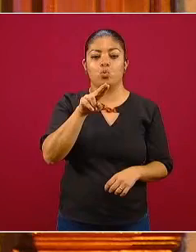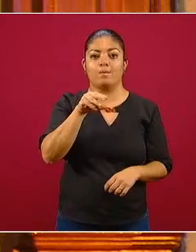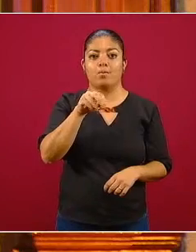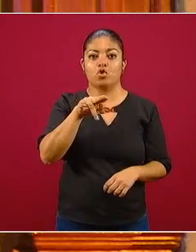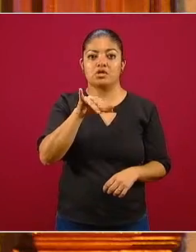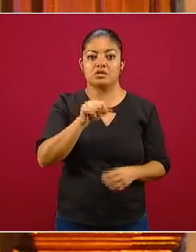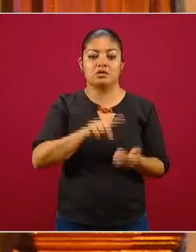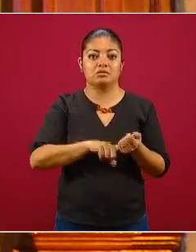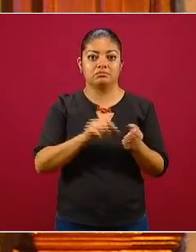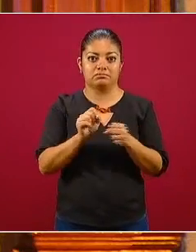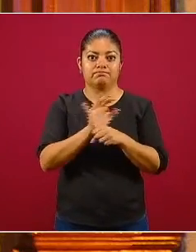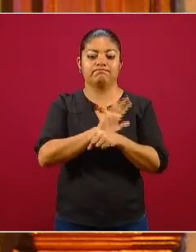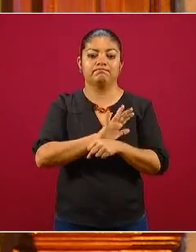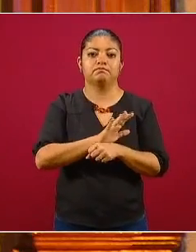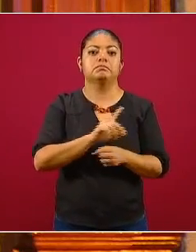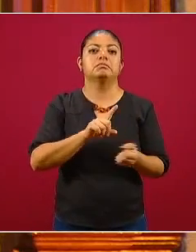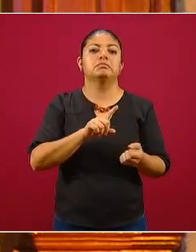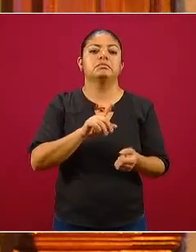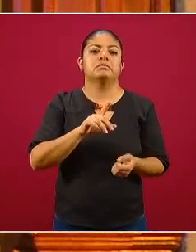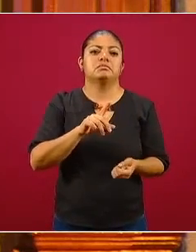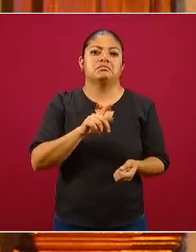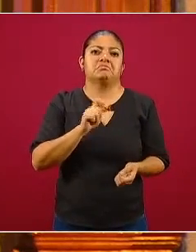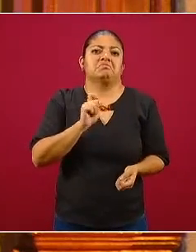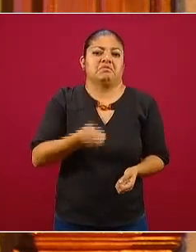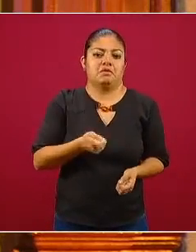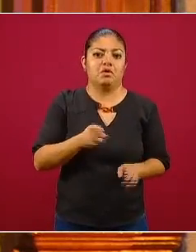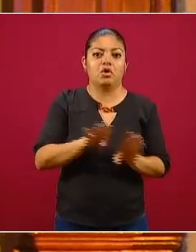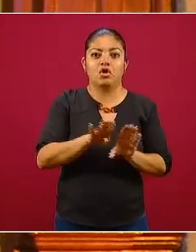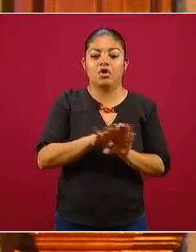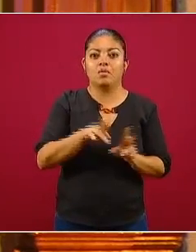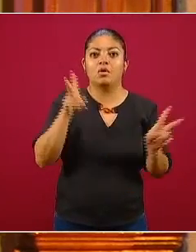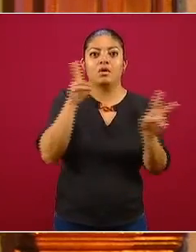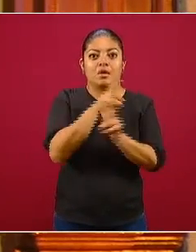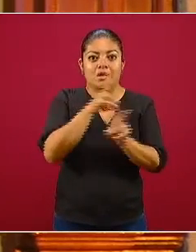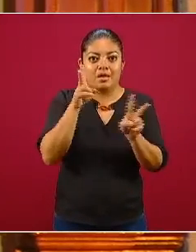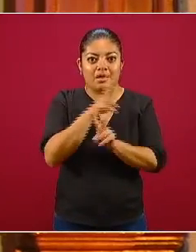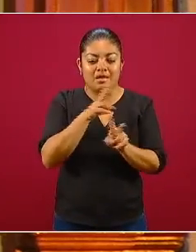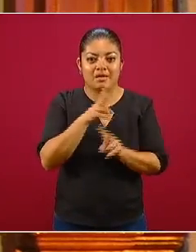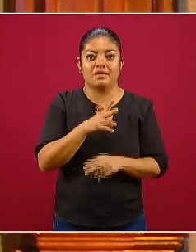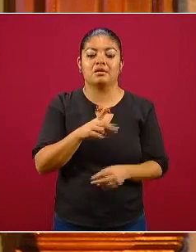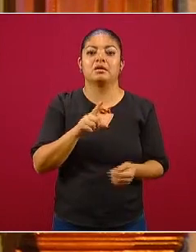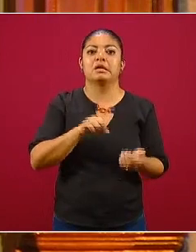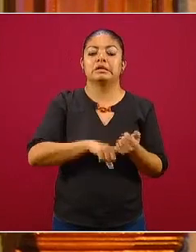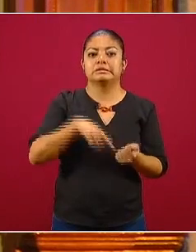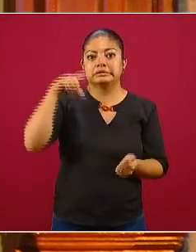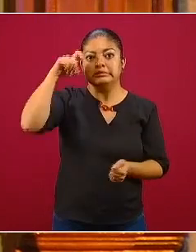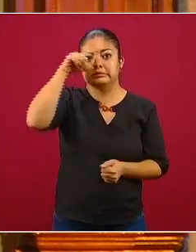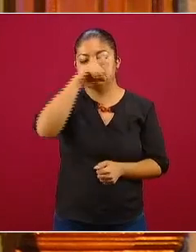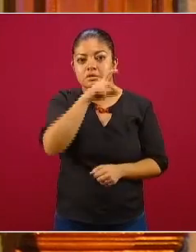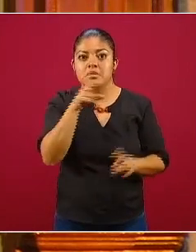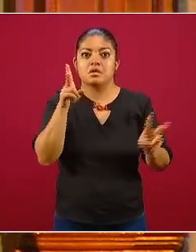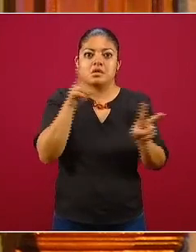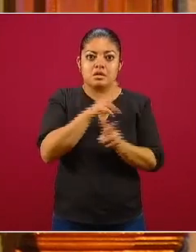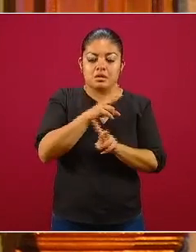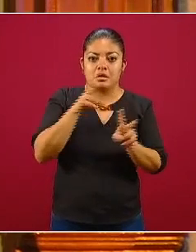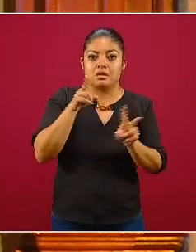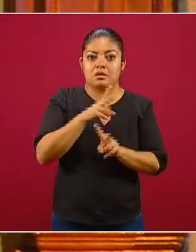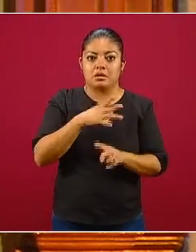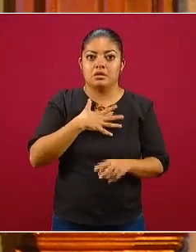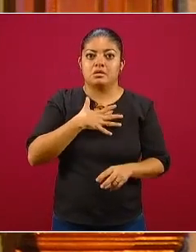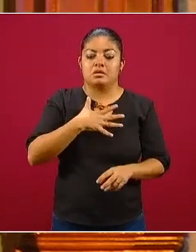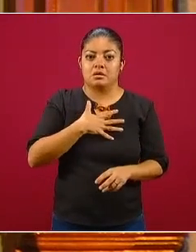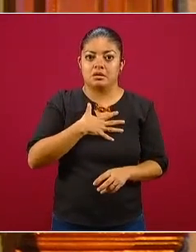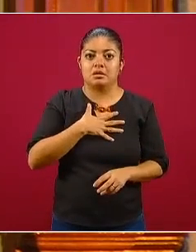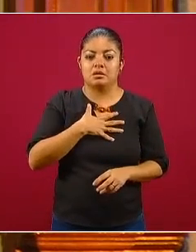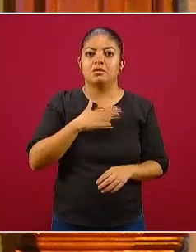que se presenta por dificultad respiratoria, una insuficiencia respiratoria, que se detecta por la incapacidad de